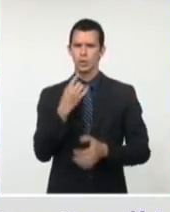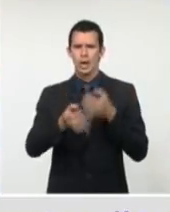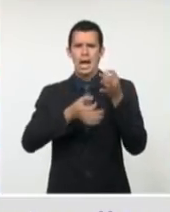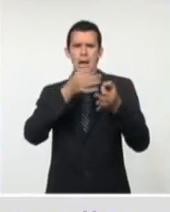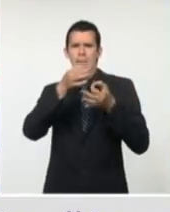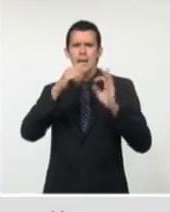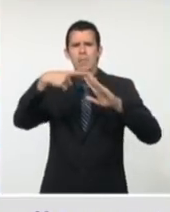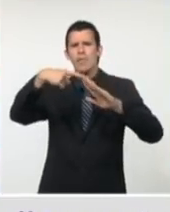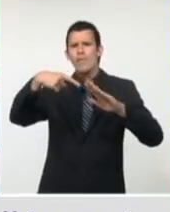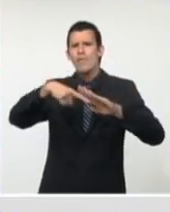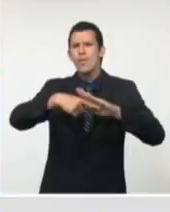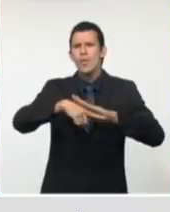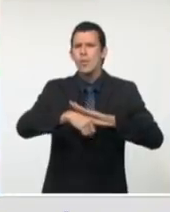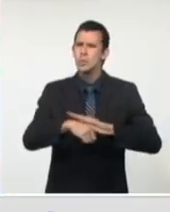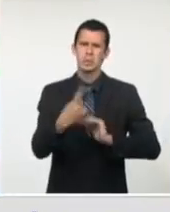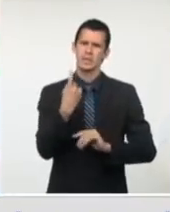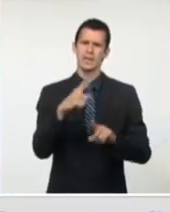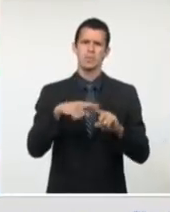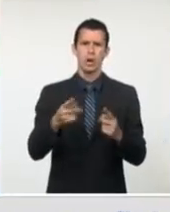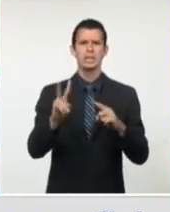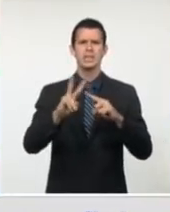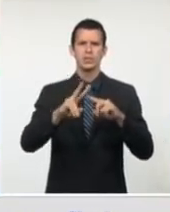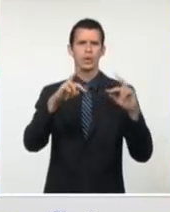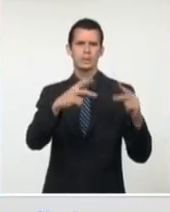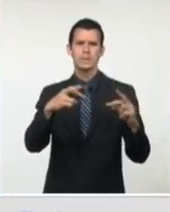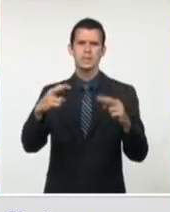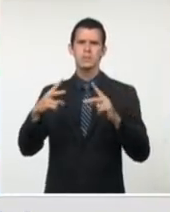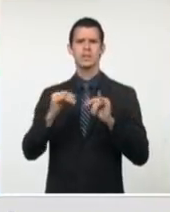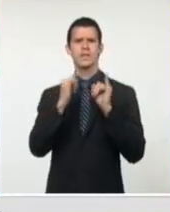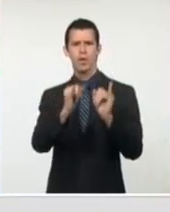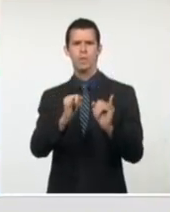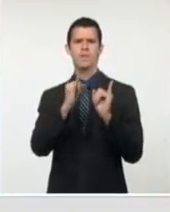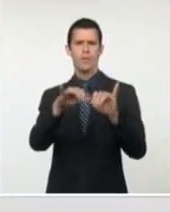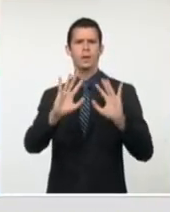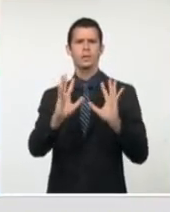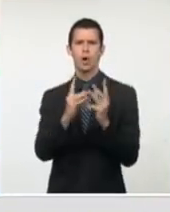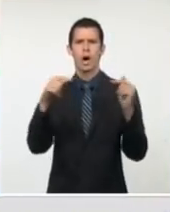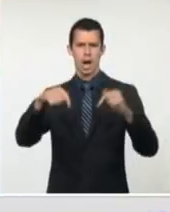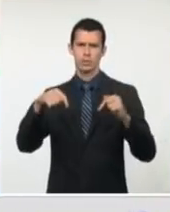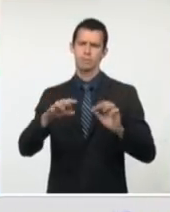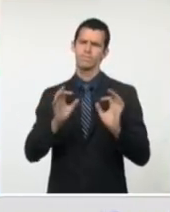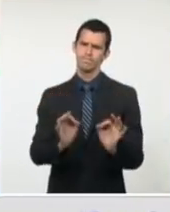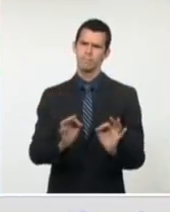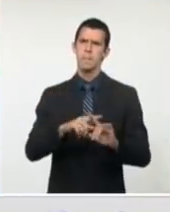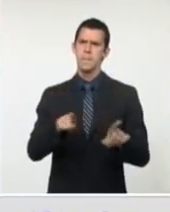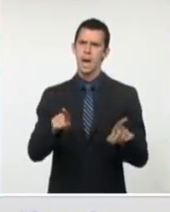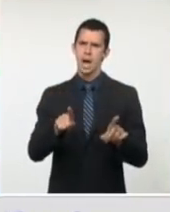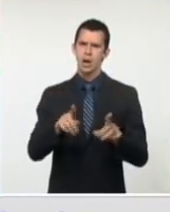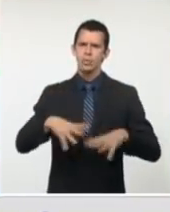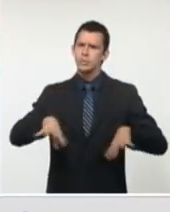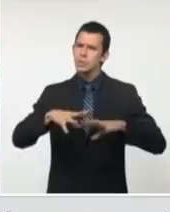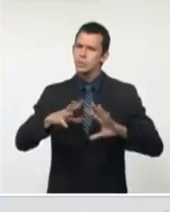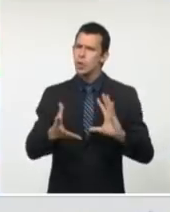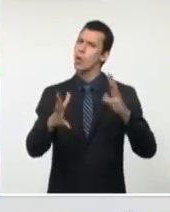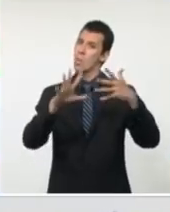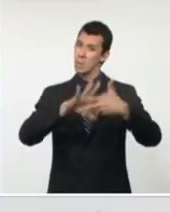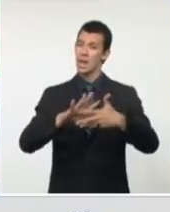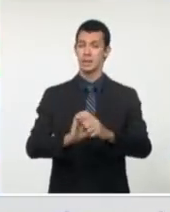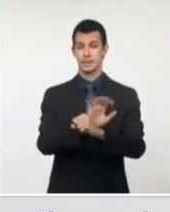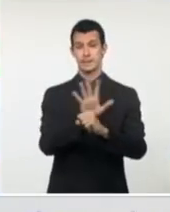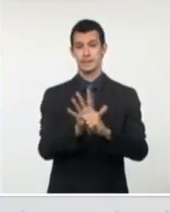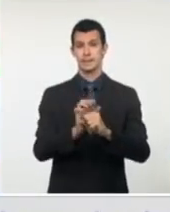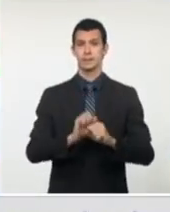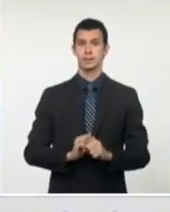pero muy compleja, incluso con muchos riesgos de incrementarse. Y apareciendo otros virus, también se